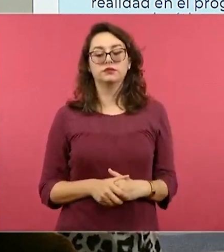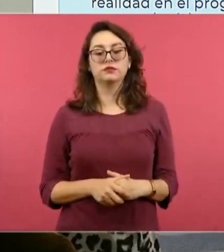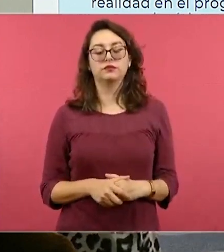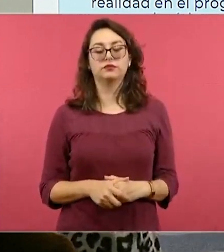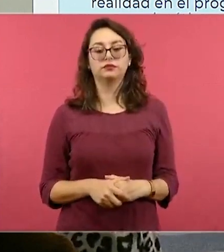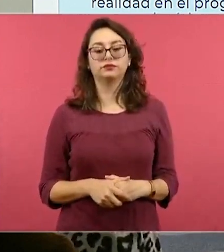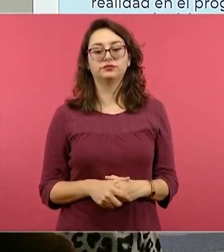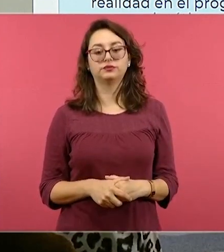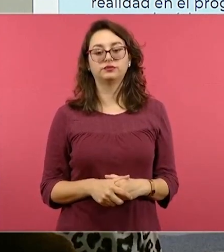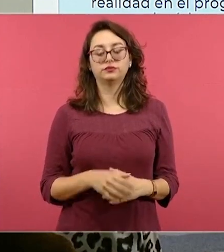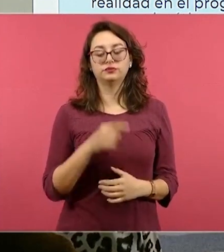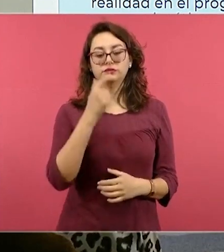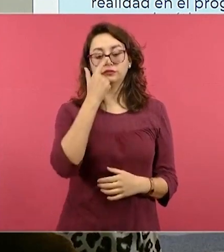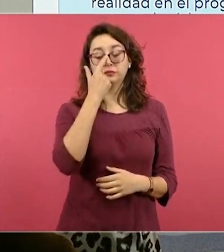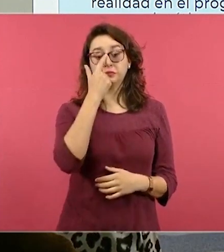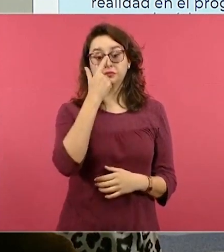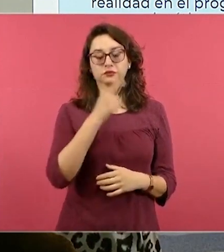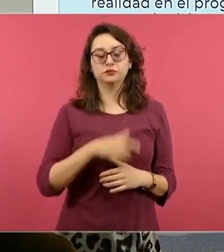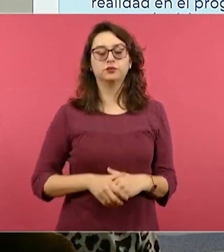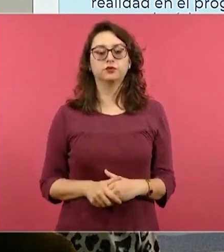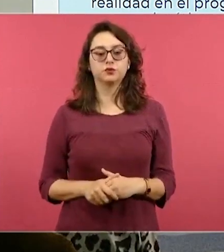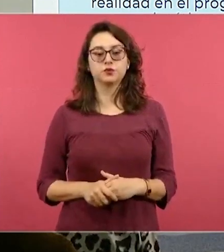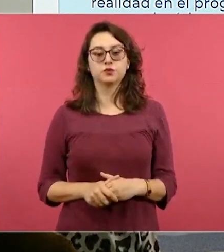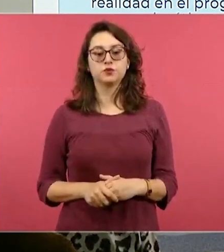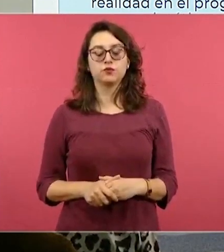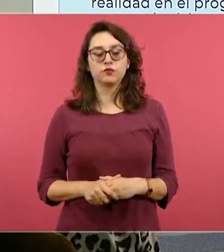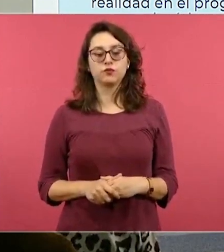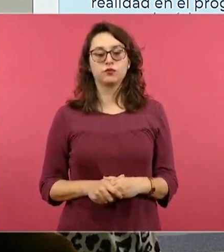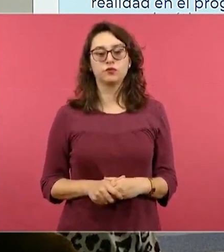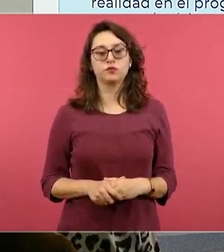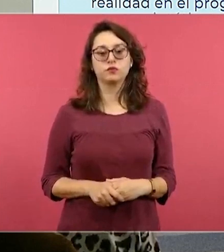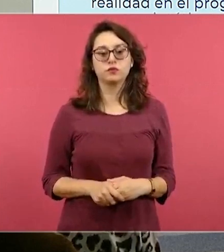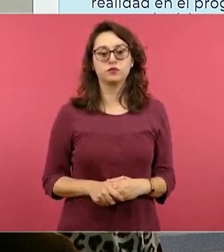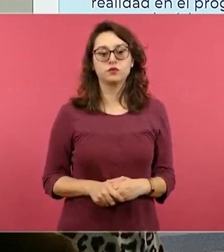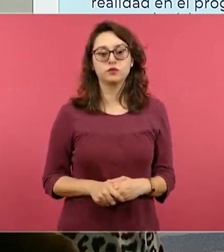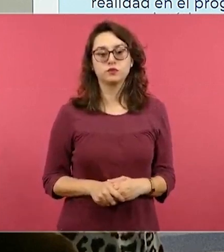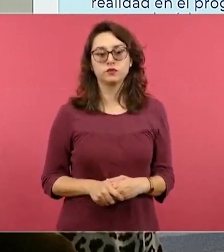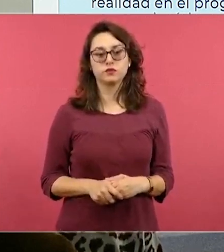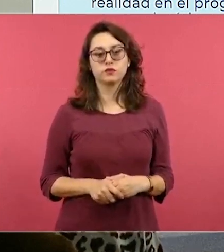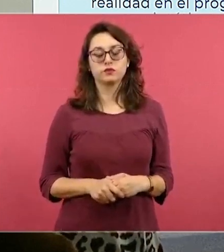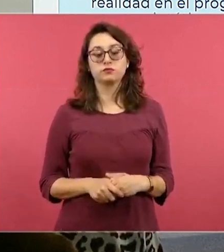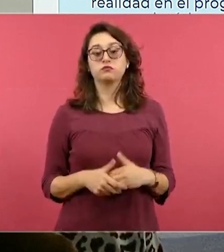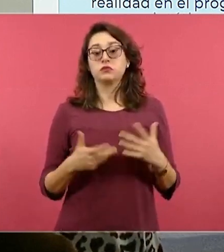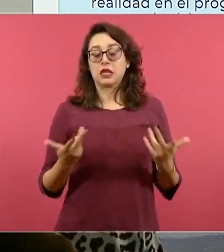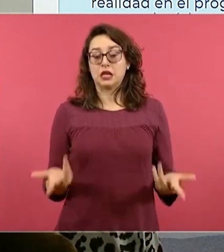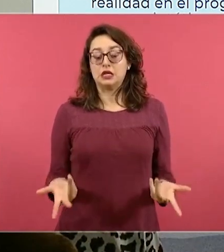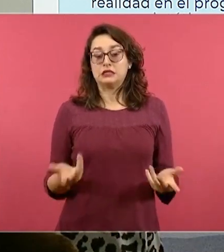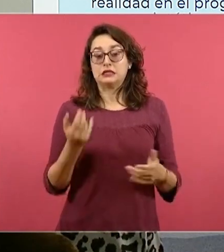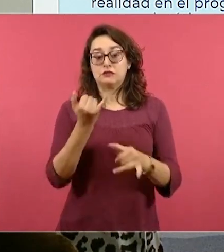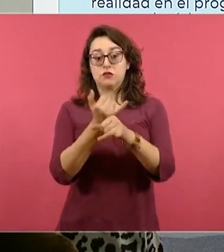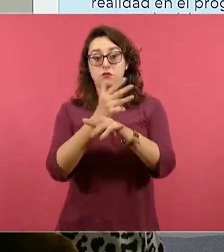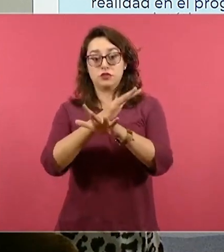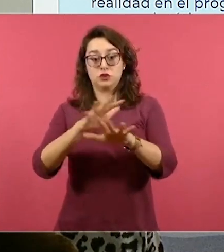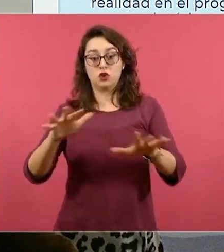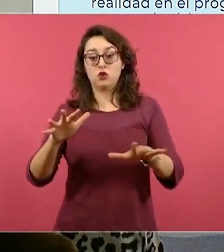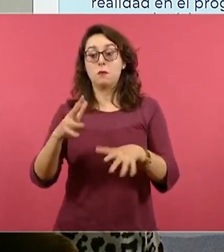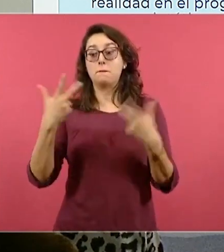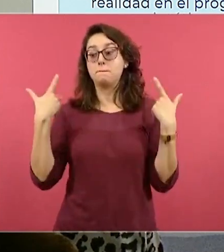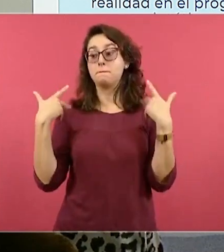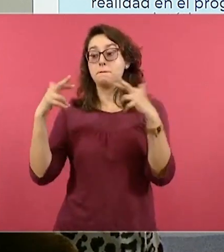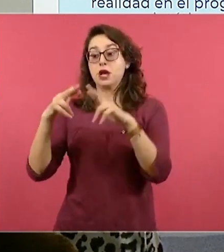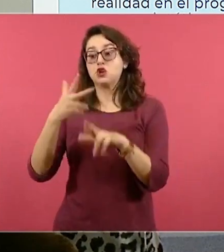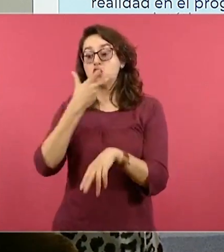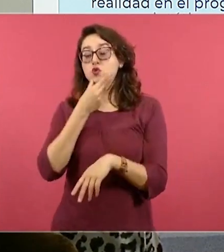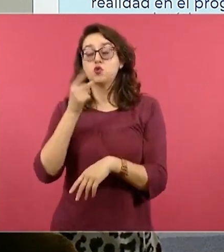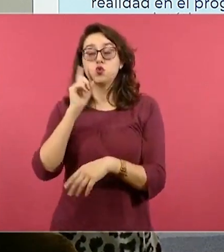reiterando una vez más que este mensaje no solamente es para maestras y maestros, sino también es para padres y madres de familia,